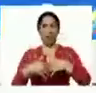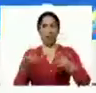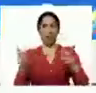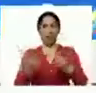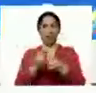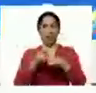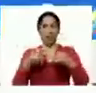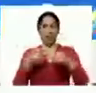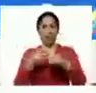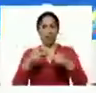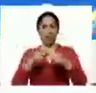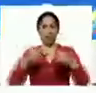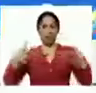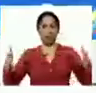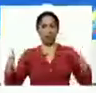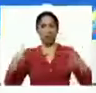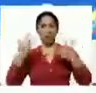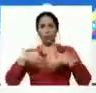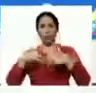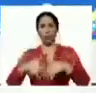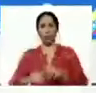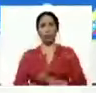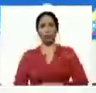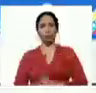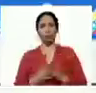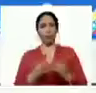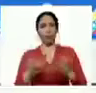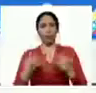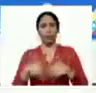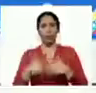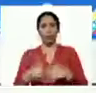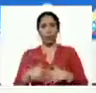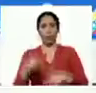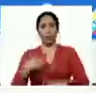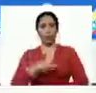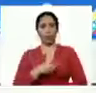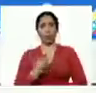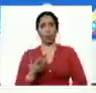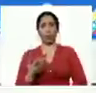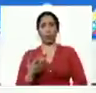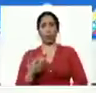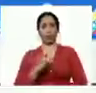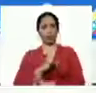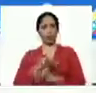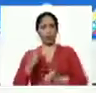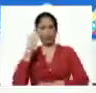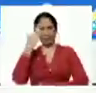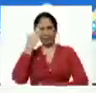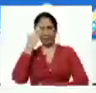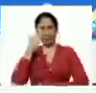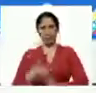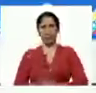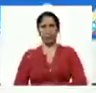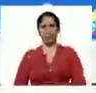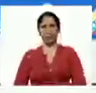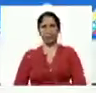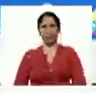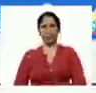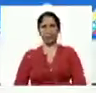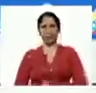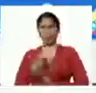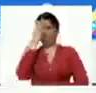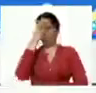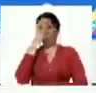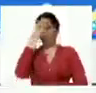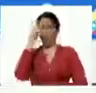mediana gran industria todos los motores nosotros los tenemos definidos señor tale tela isami que me